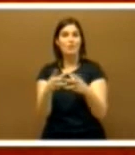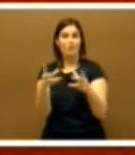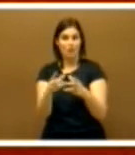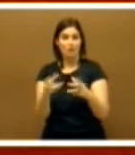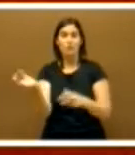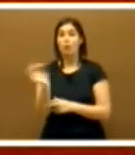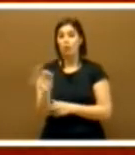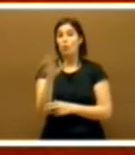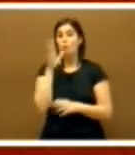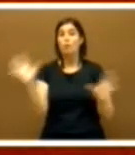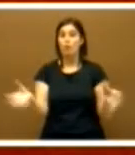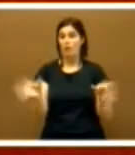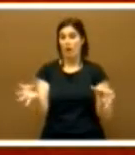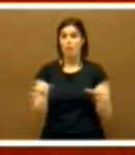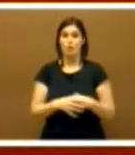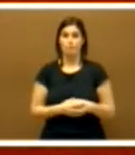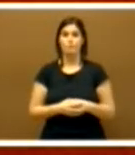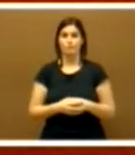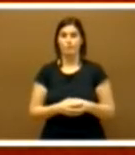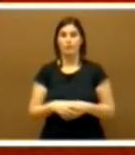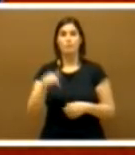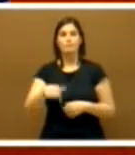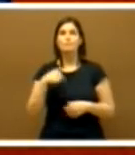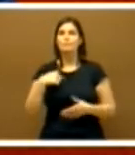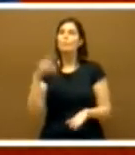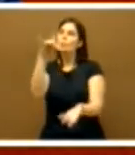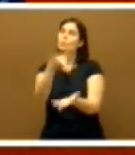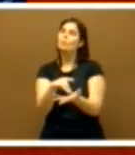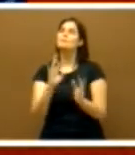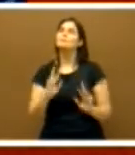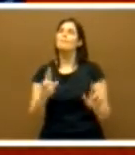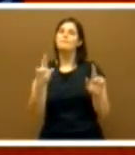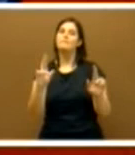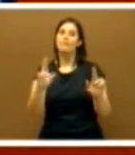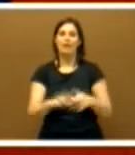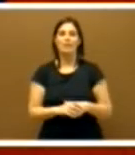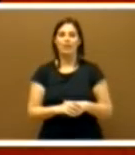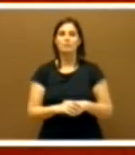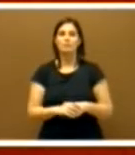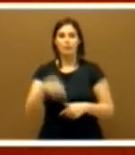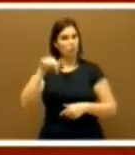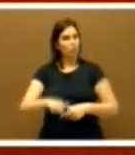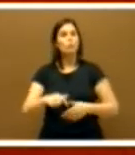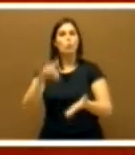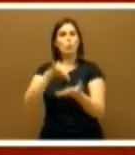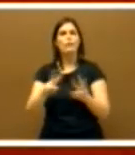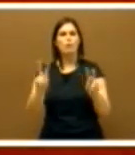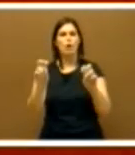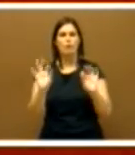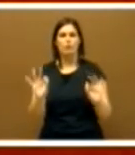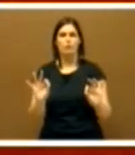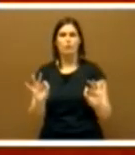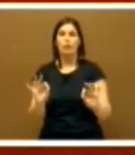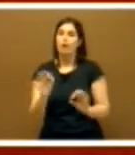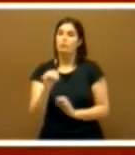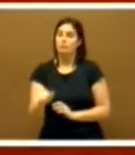o por la radio. Es un acto de esperanza para muchos de ellos. Es un nuevo día. A ellos